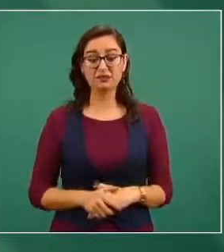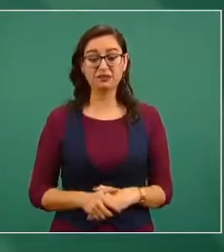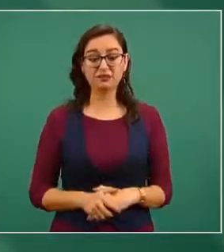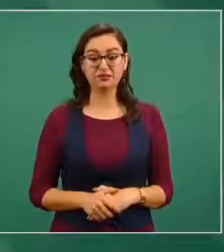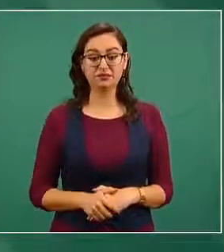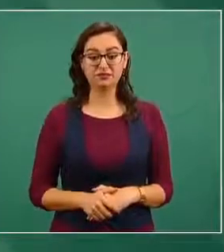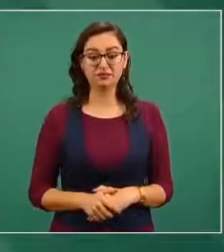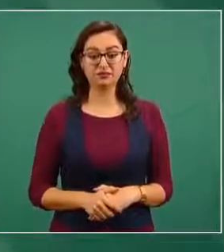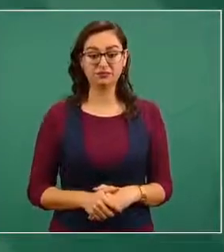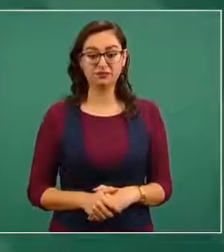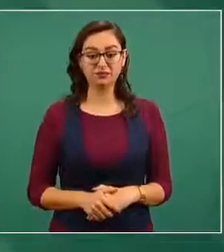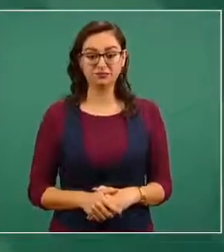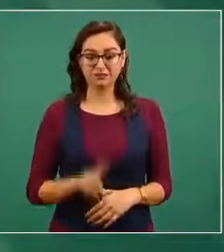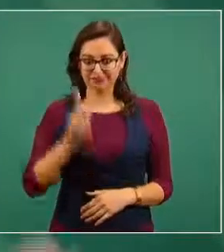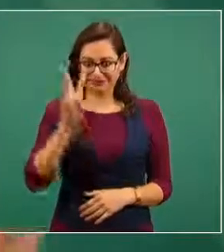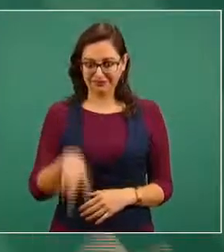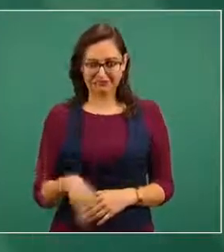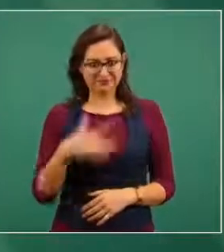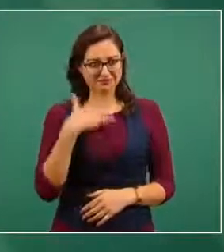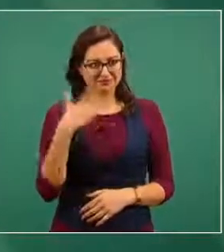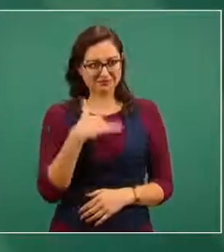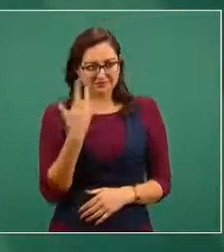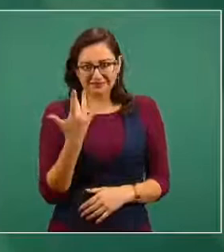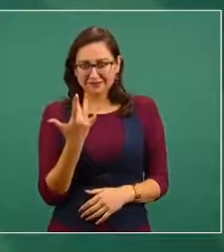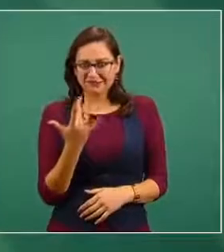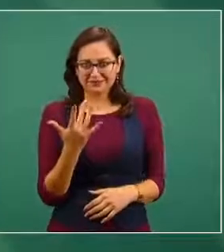y me llama a mí mucho la atención porque